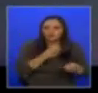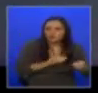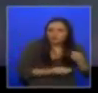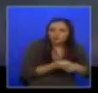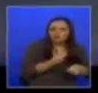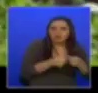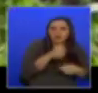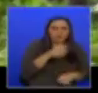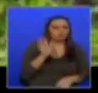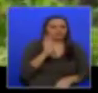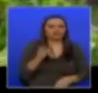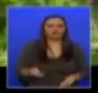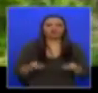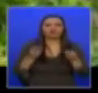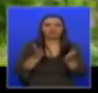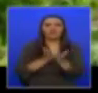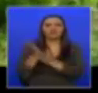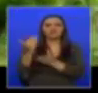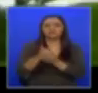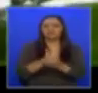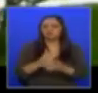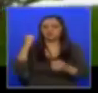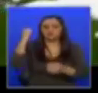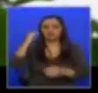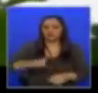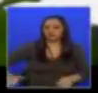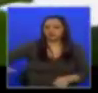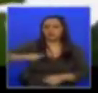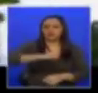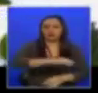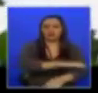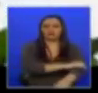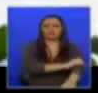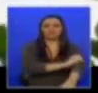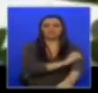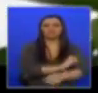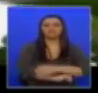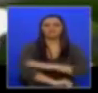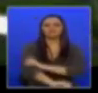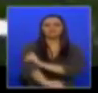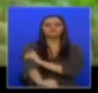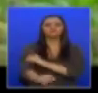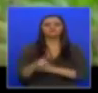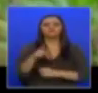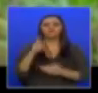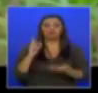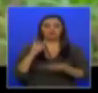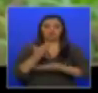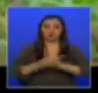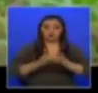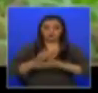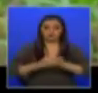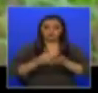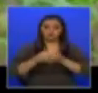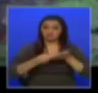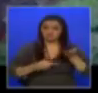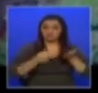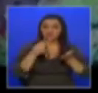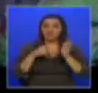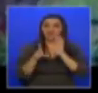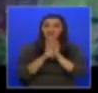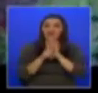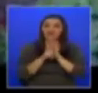agua, garantizando el acceso a ella en igualdad de condiciones. Según el documento, la Ley de Recursos Hídricos